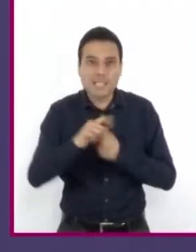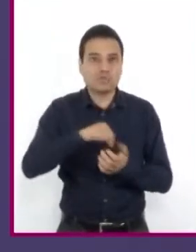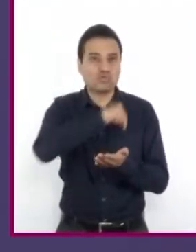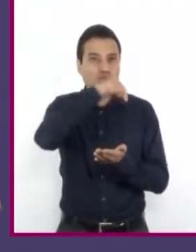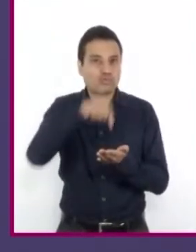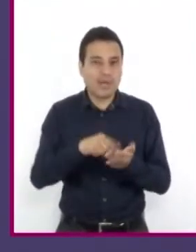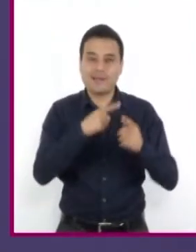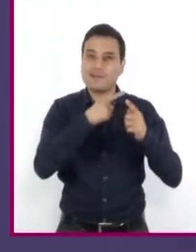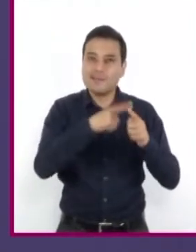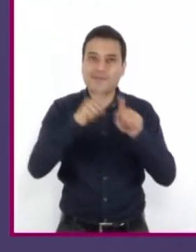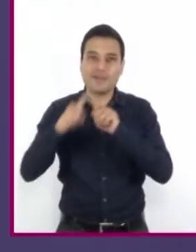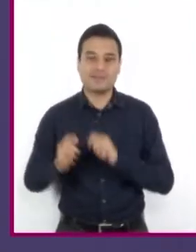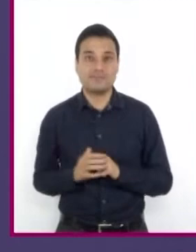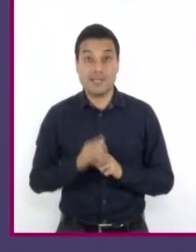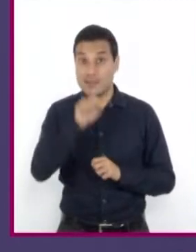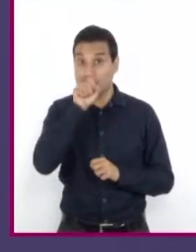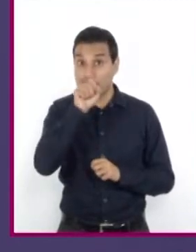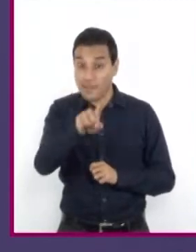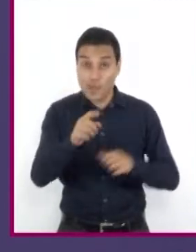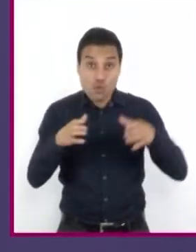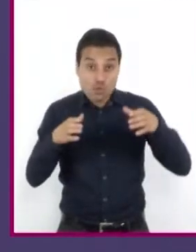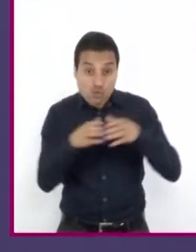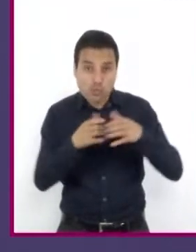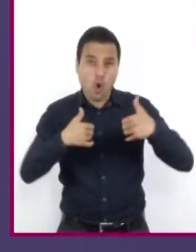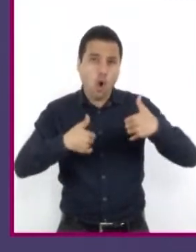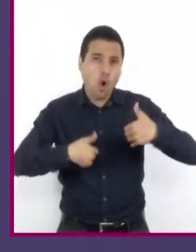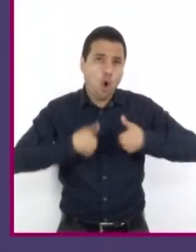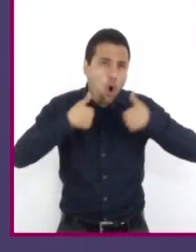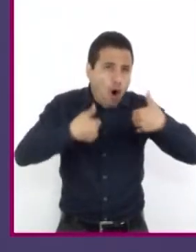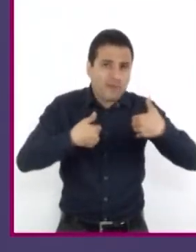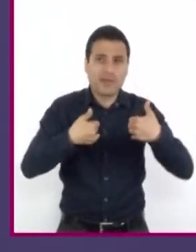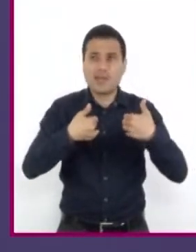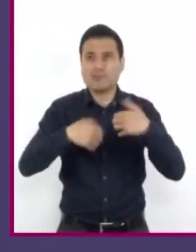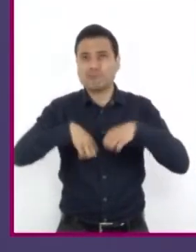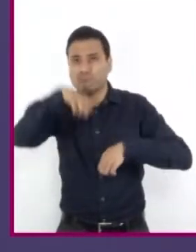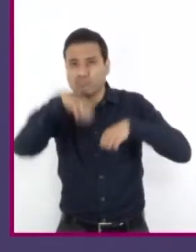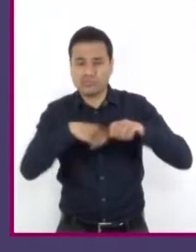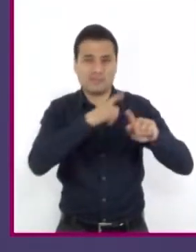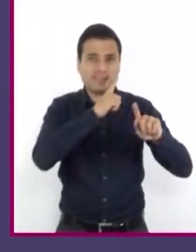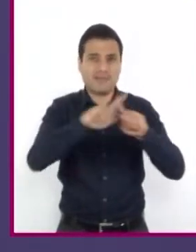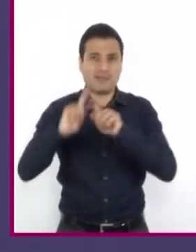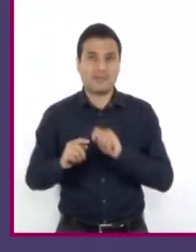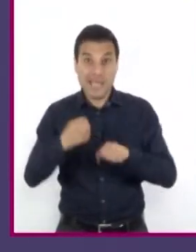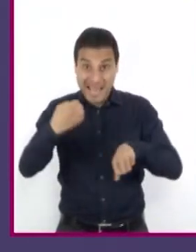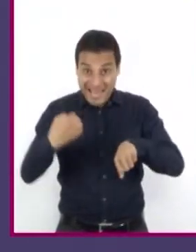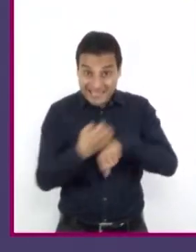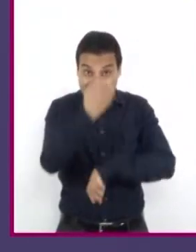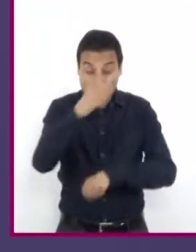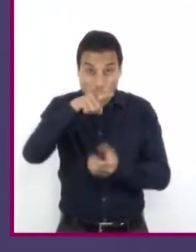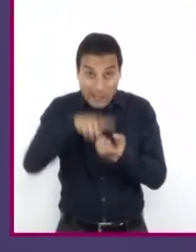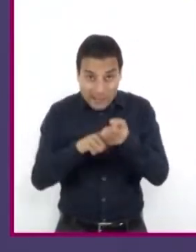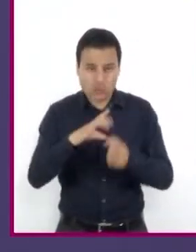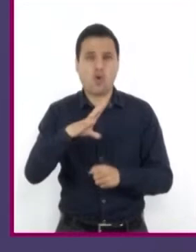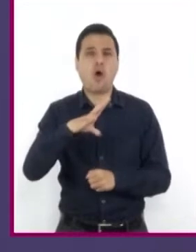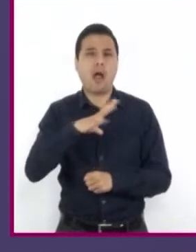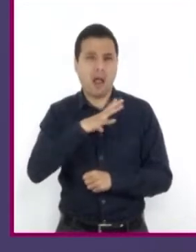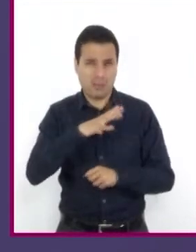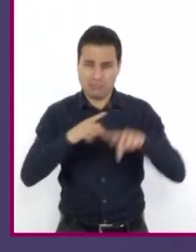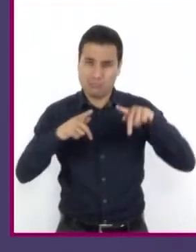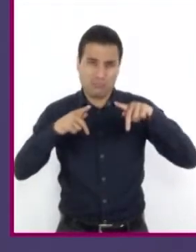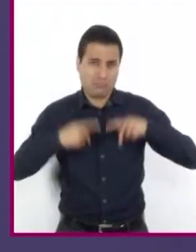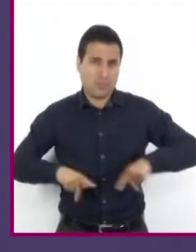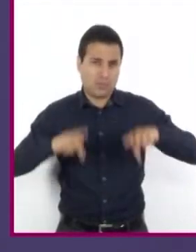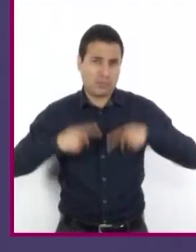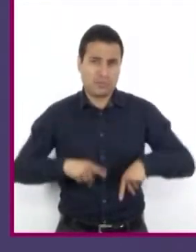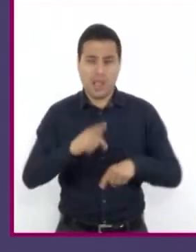pero también de cada grupo social. No es extraño que dentro de un mismo estado distintos grupos empleen expresiones